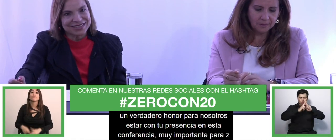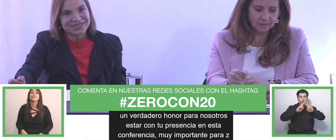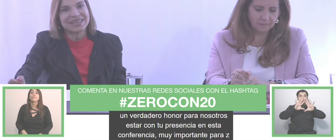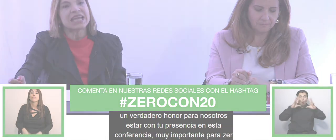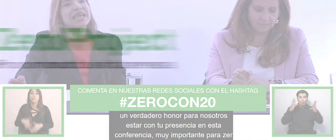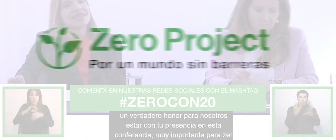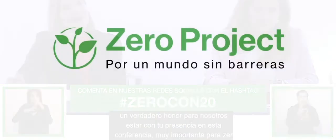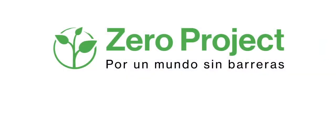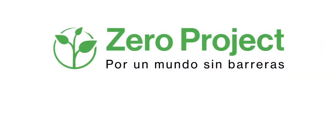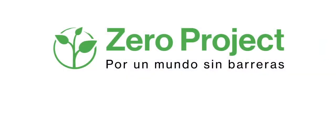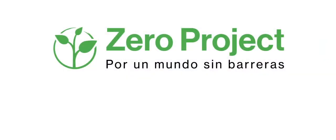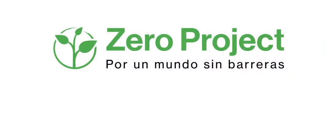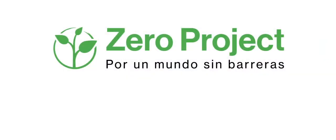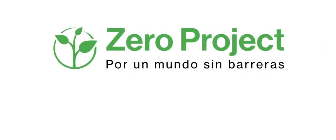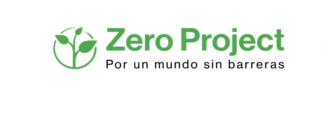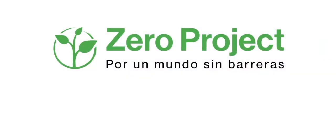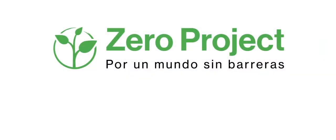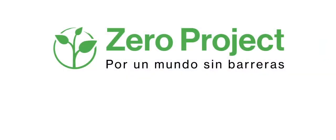barreras.